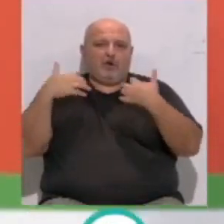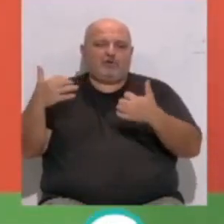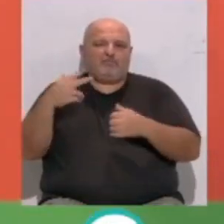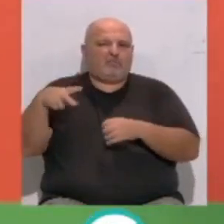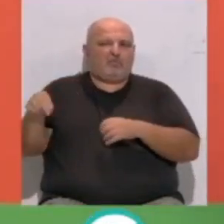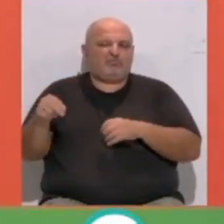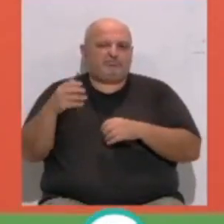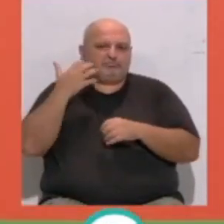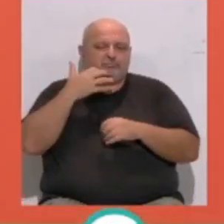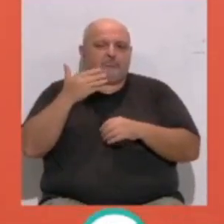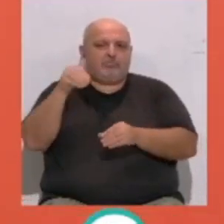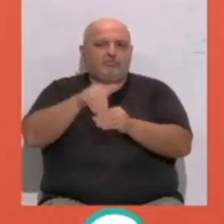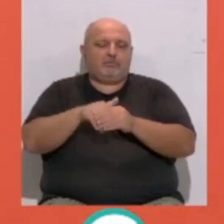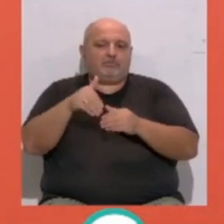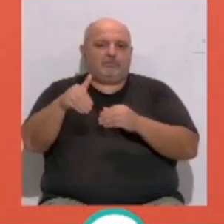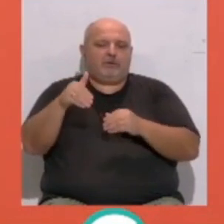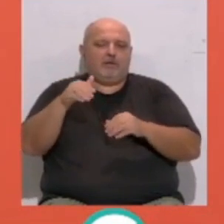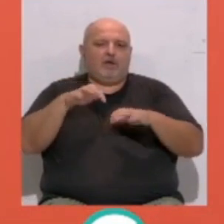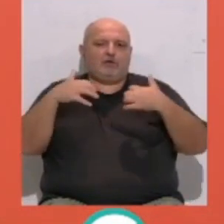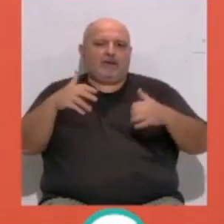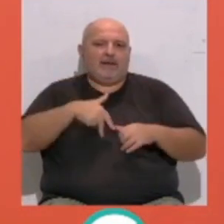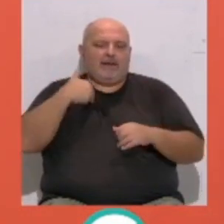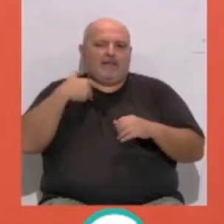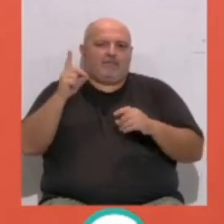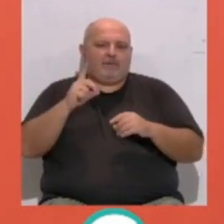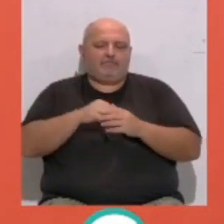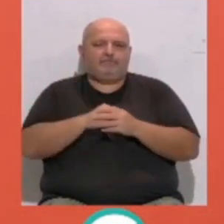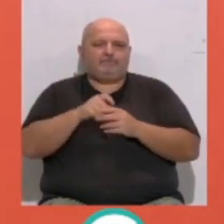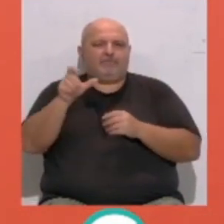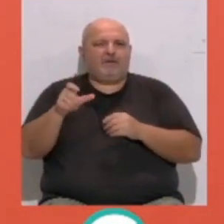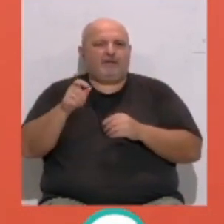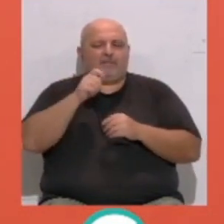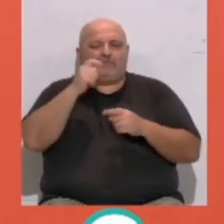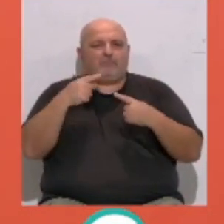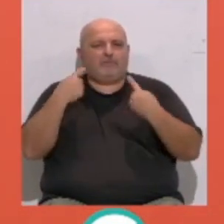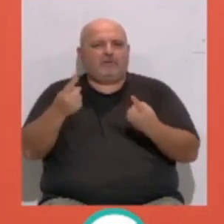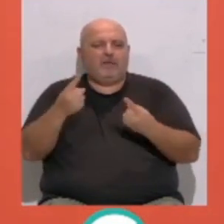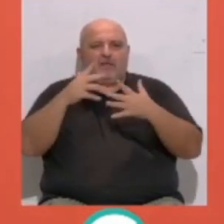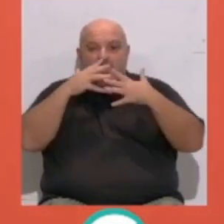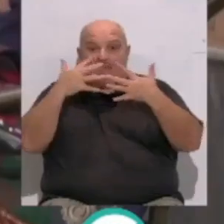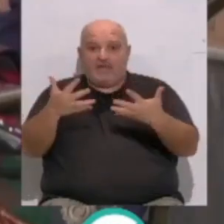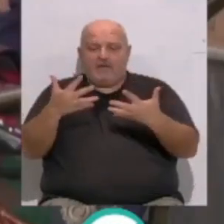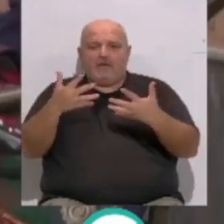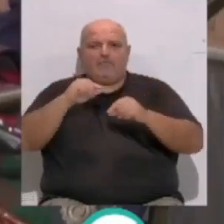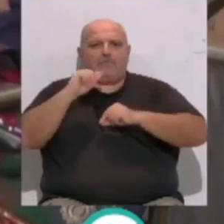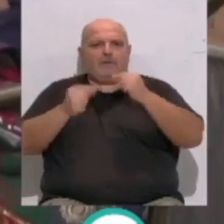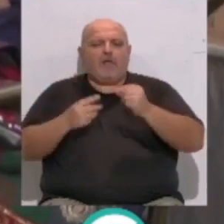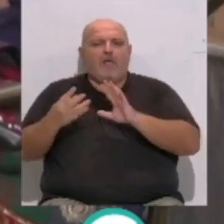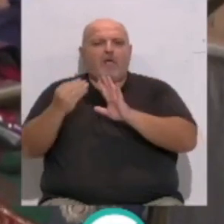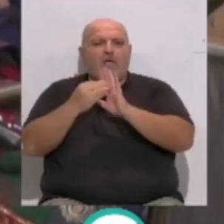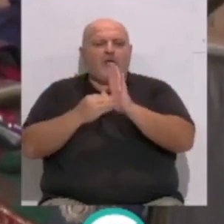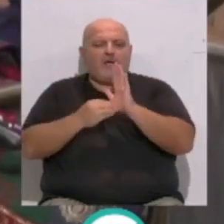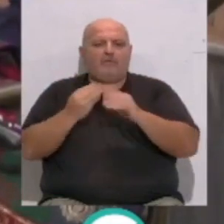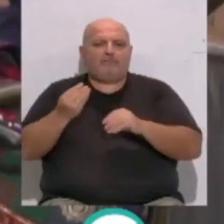medidas que tendrán que ser votadas en cortes generales. Ortega ha explicado que por primera vez en 10 años los presupuestos recogen